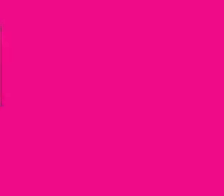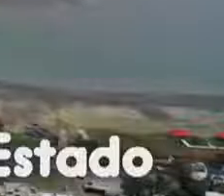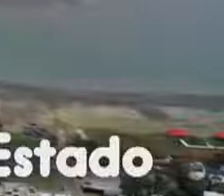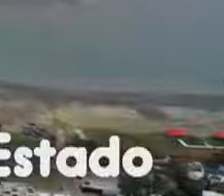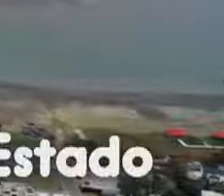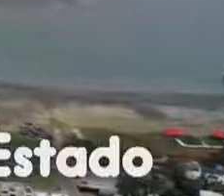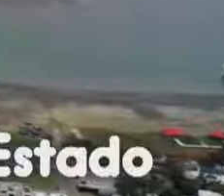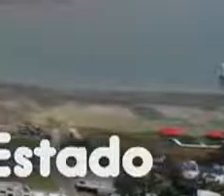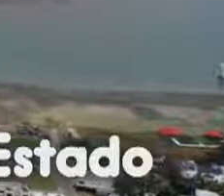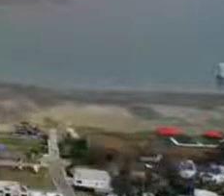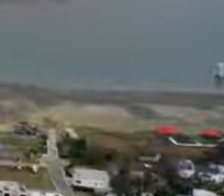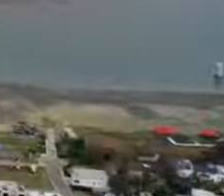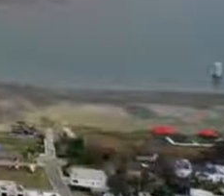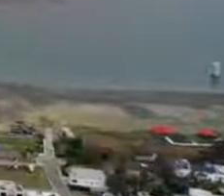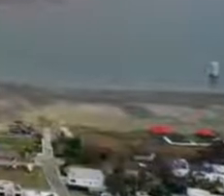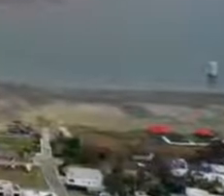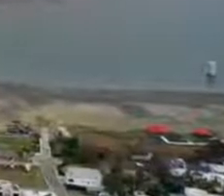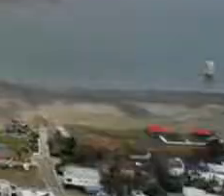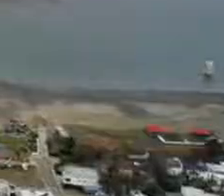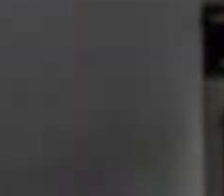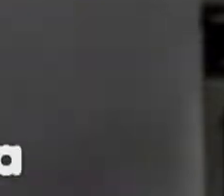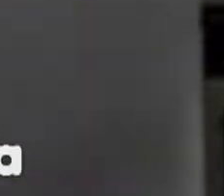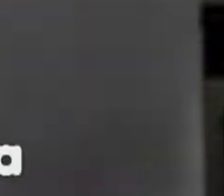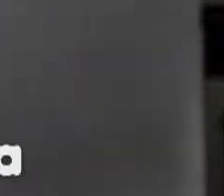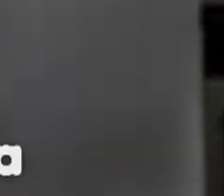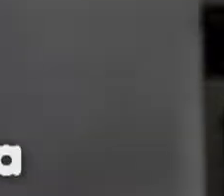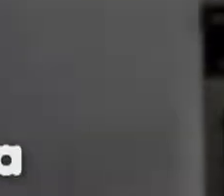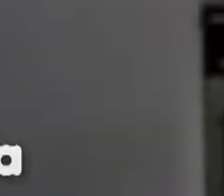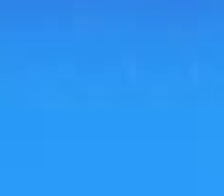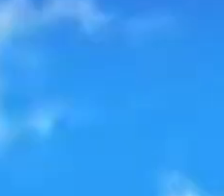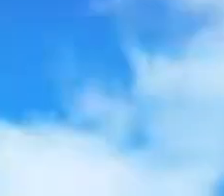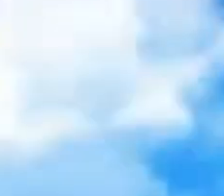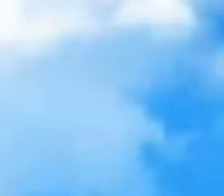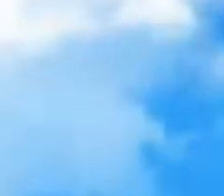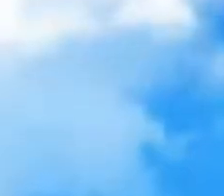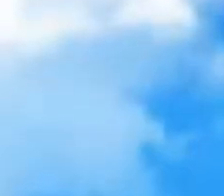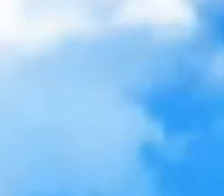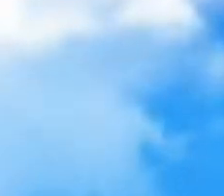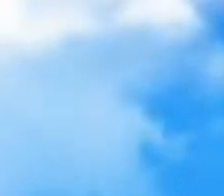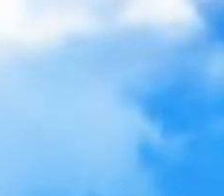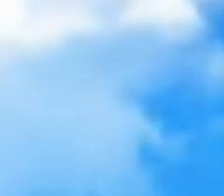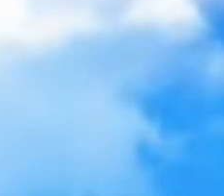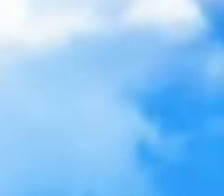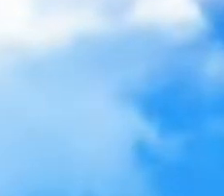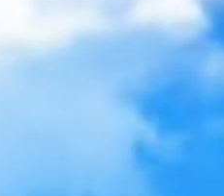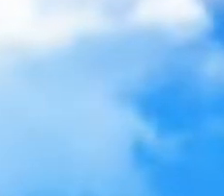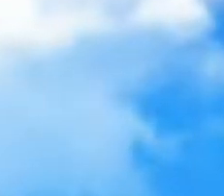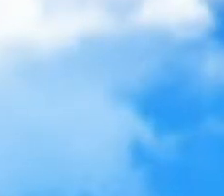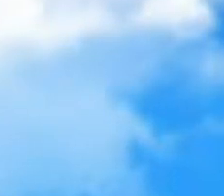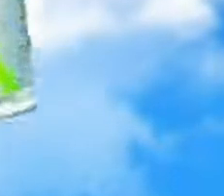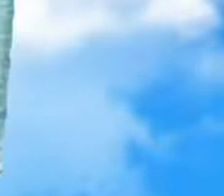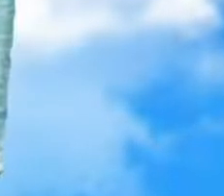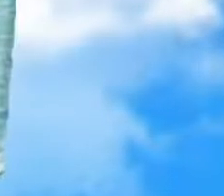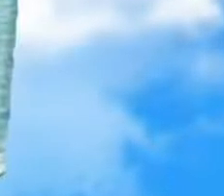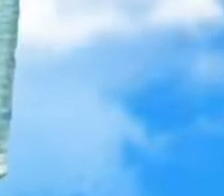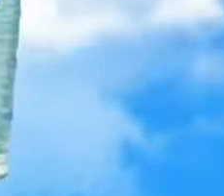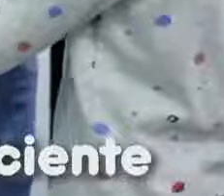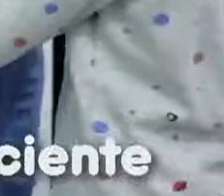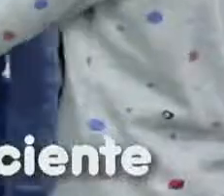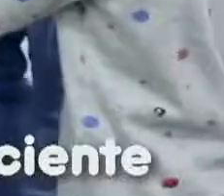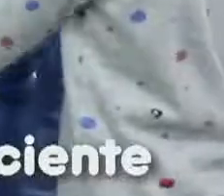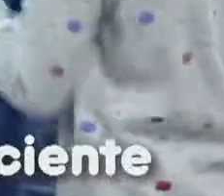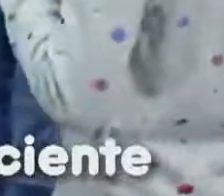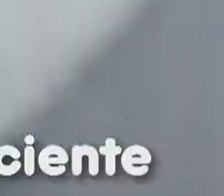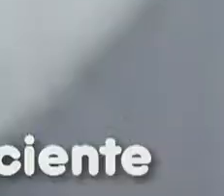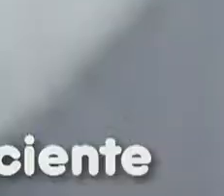La solución de agua en nuestro estado no es cosa de juego. Tú puedes hacer la diferencia si en casa para lavarte los dientes utilizas